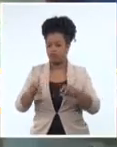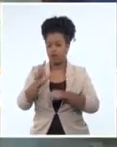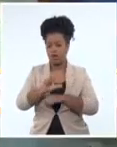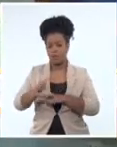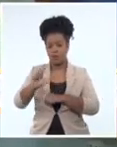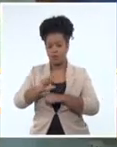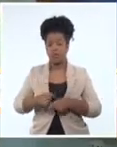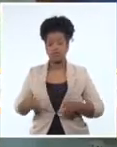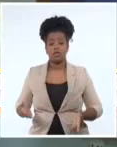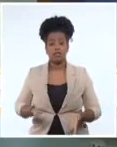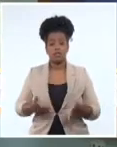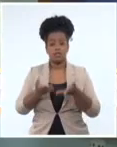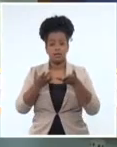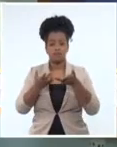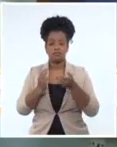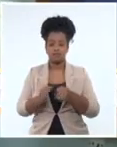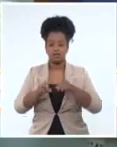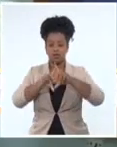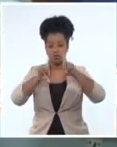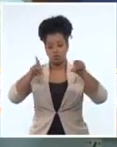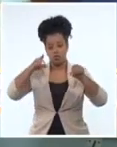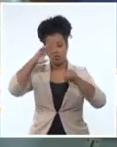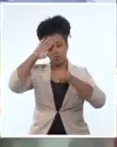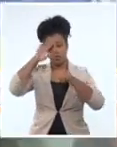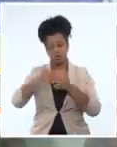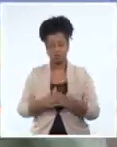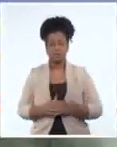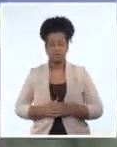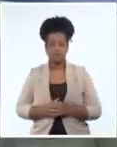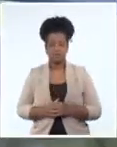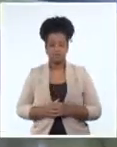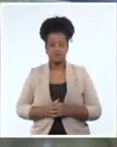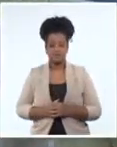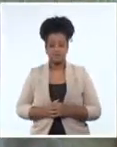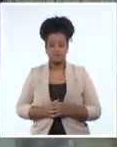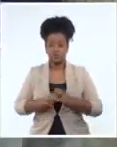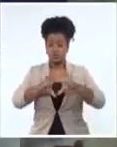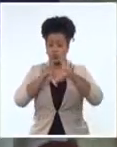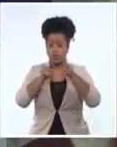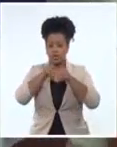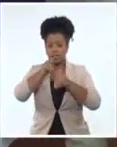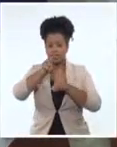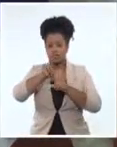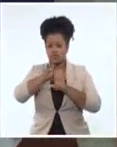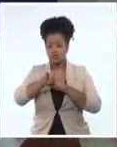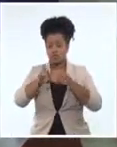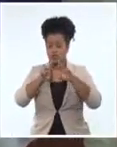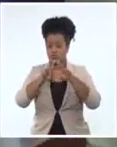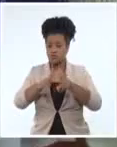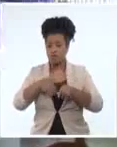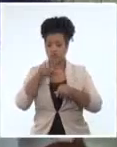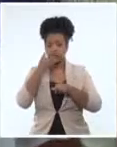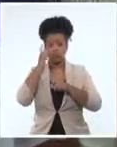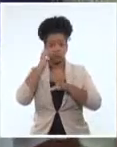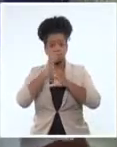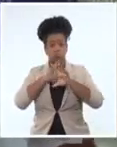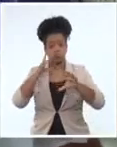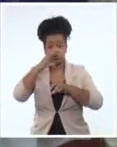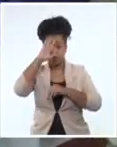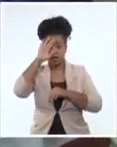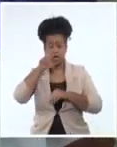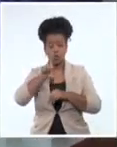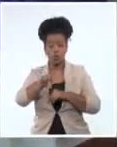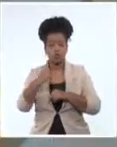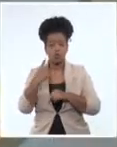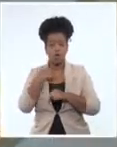socioeconómico del país. Entre los 102 resultados que constituyen lo más relevante de la ciencia cubana en el último año,